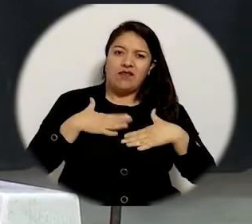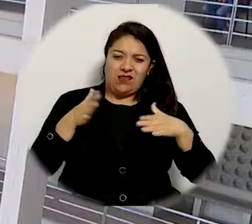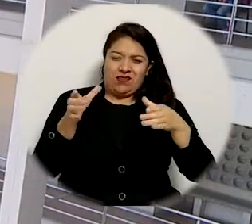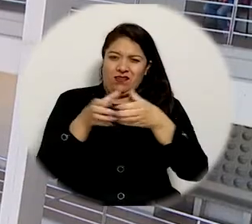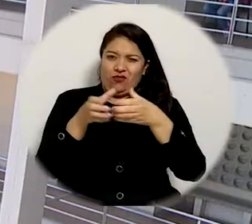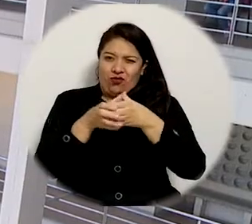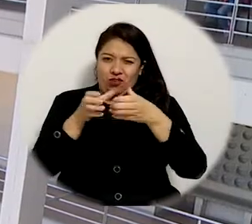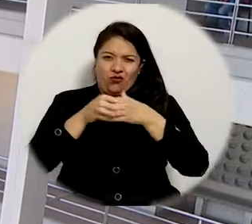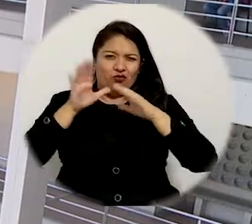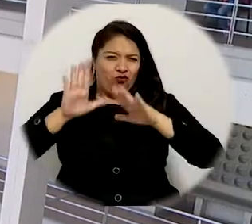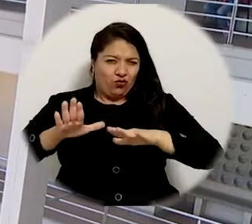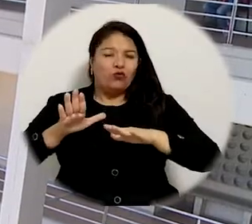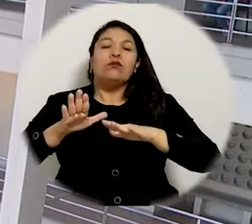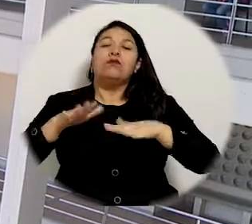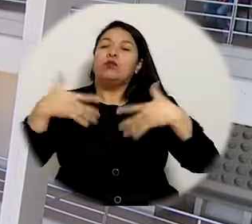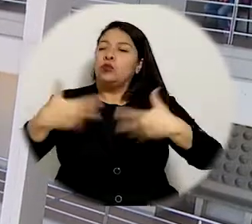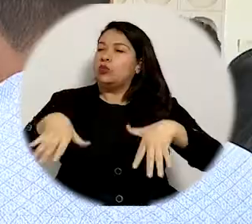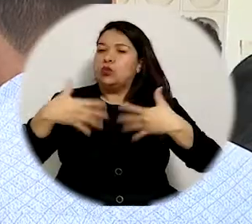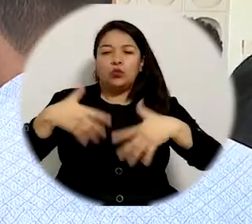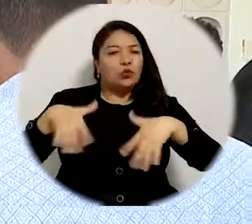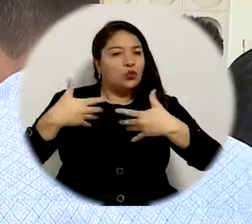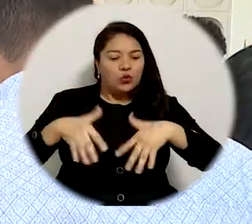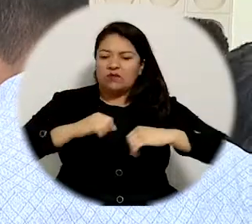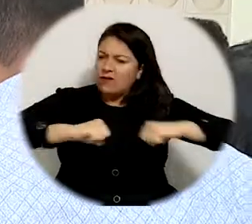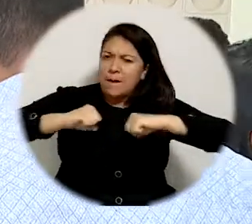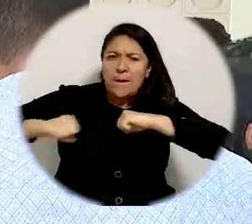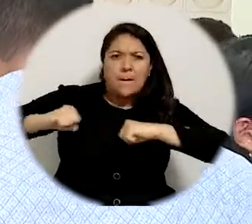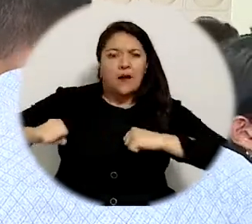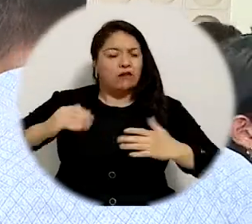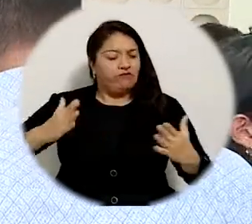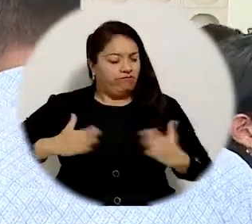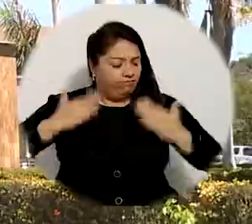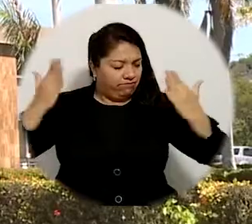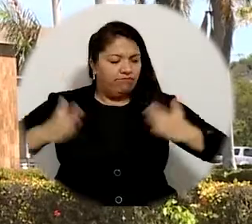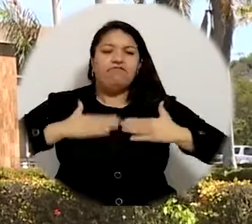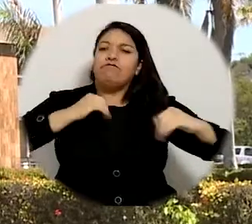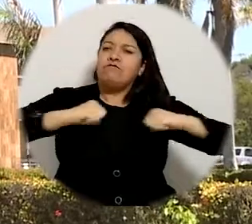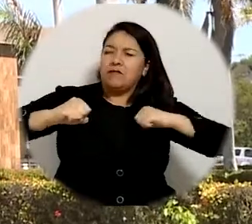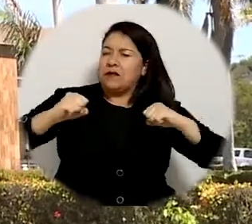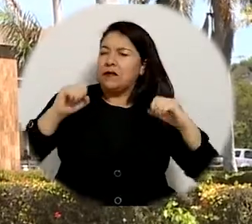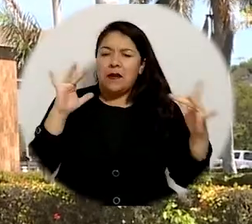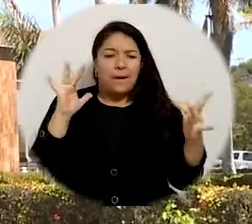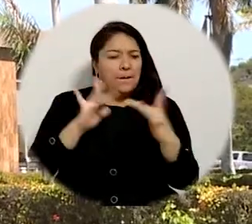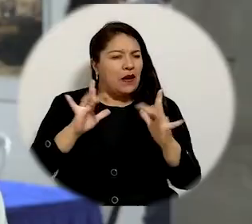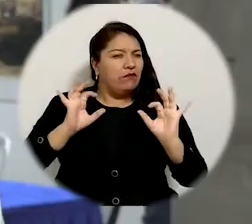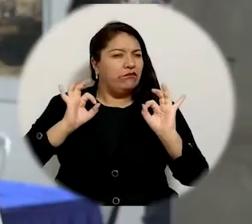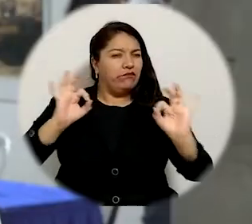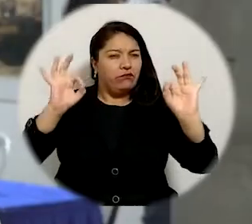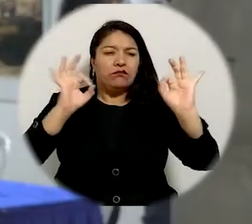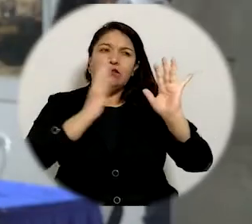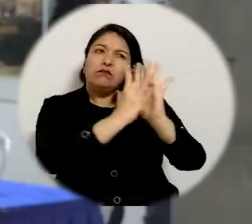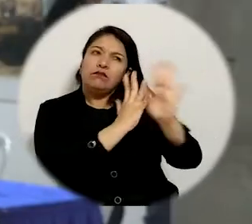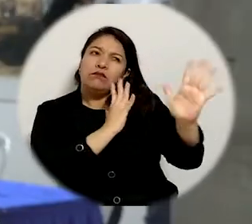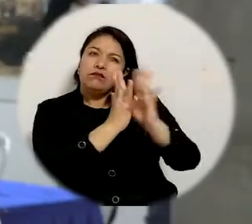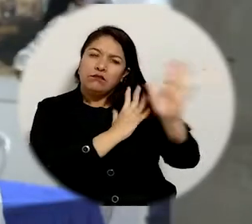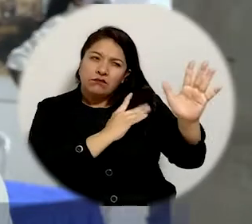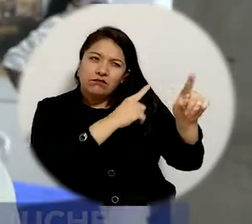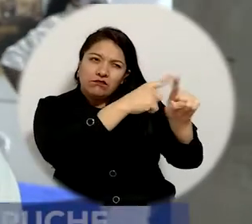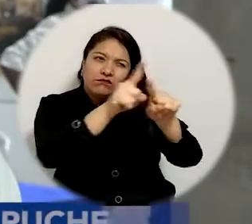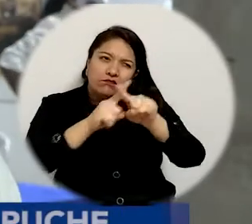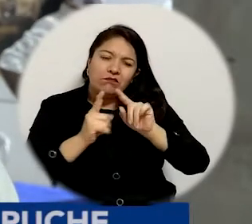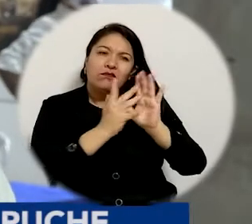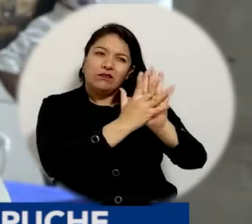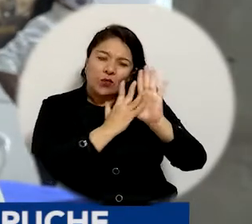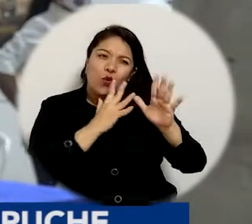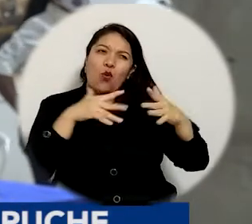como asociación sindical estamos muy complacidos con la excelente gestión y con este ejercicio que de verdad es muy pertinente y que nos informa sobre